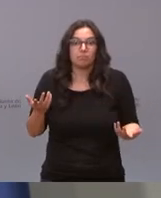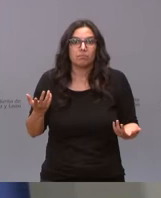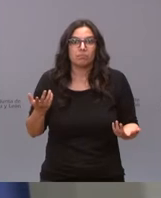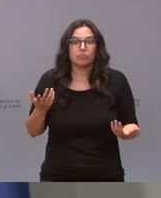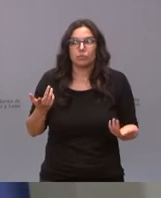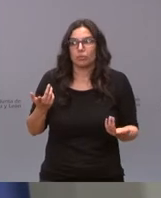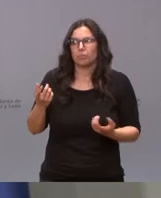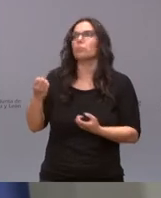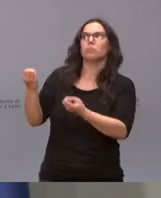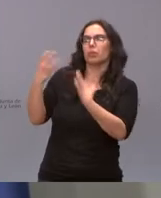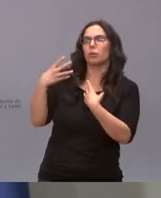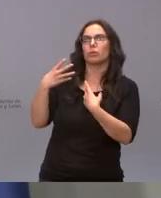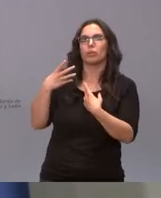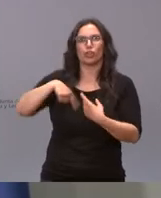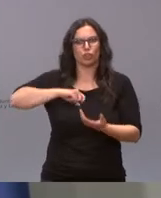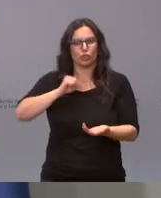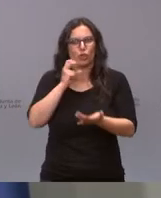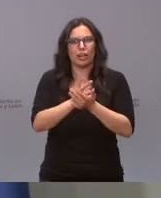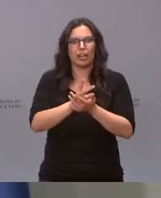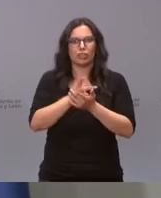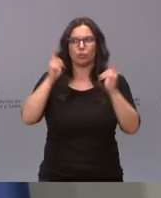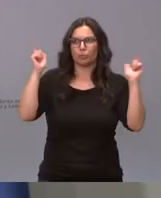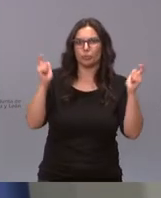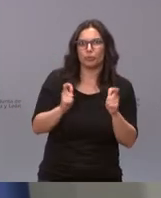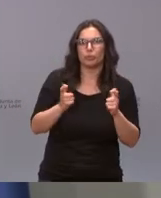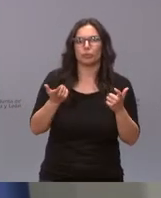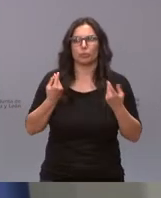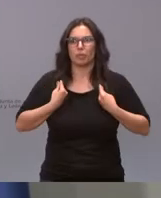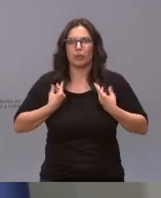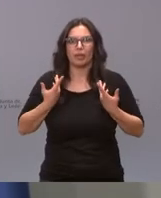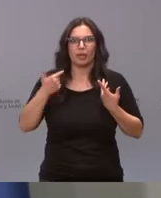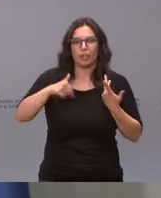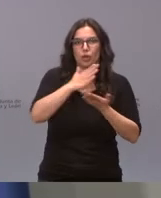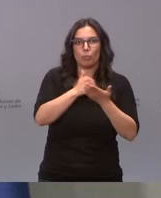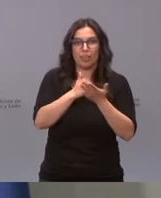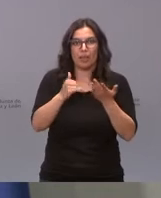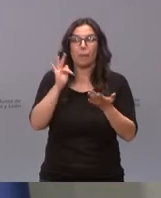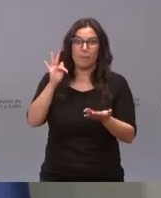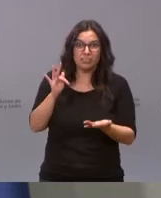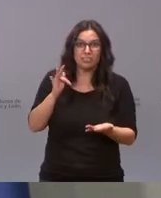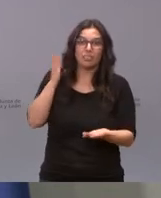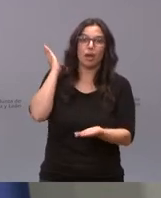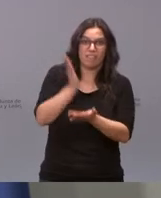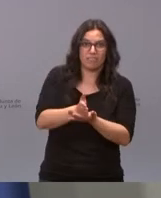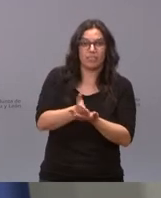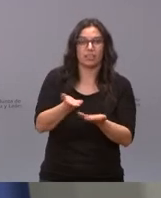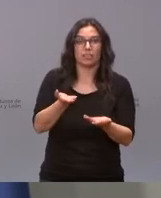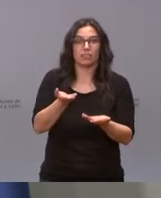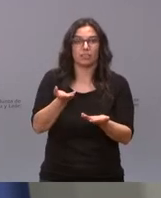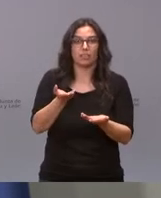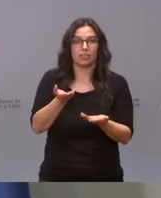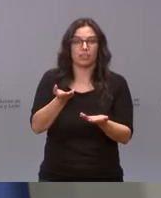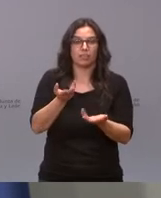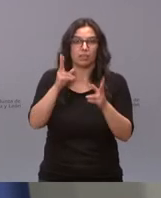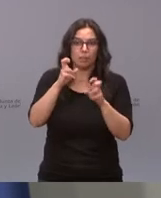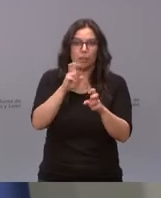preocupado por el reto demográfico y por esta comunidad y además nos penaliza nuevamente con el